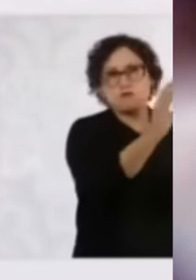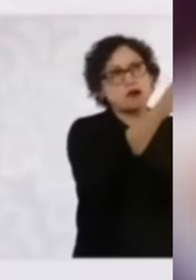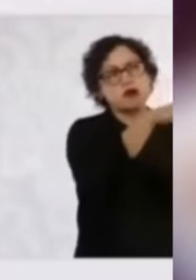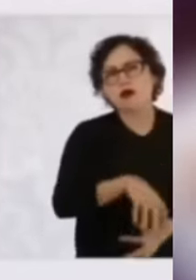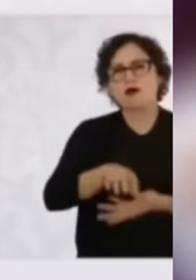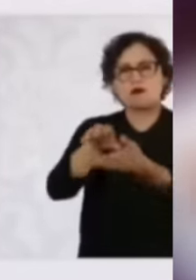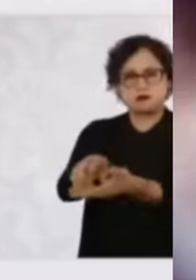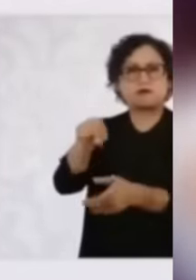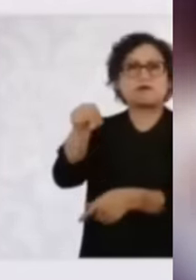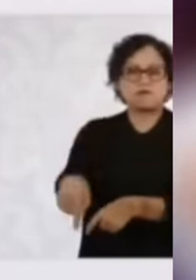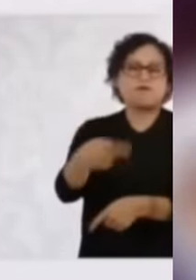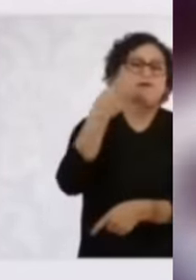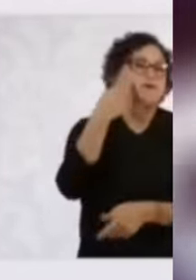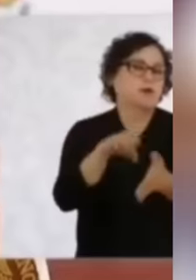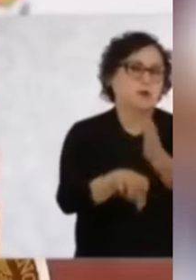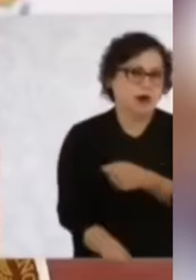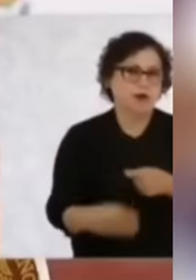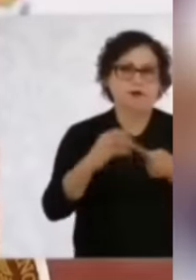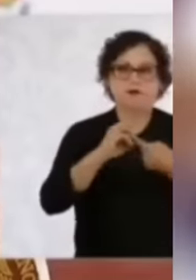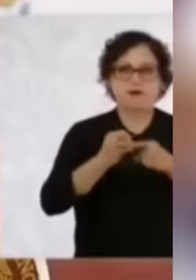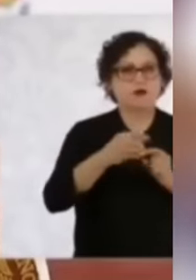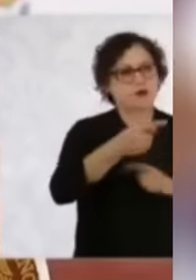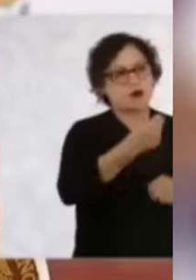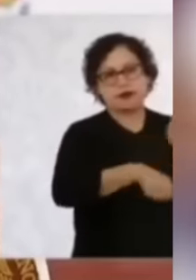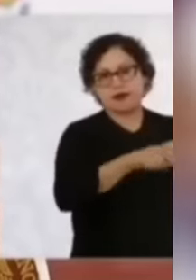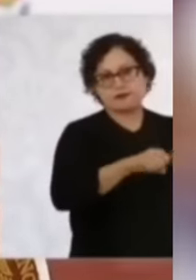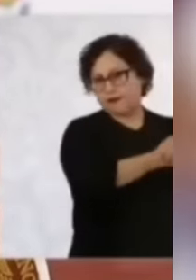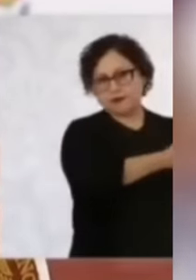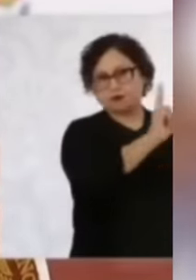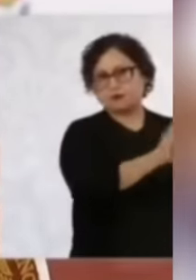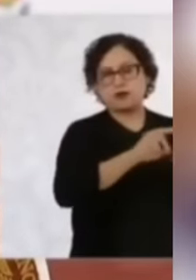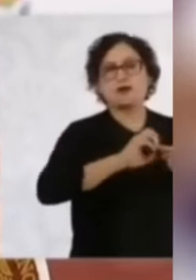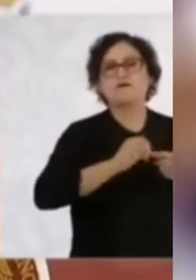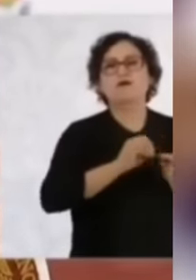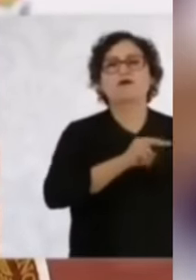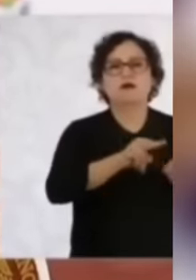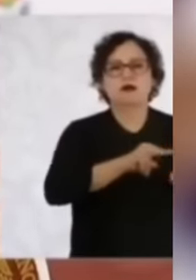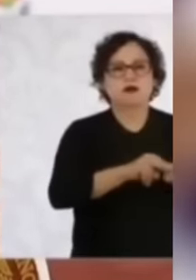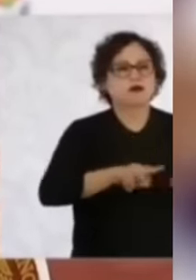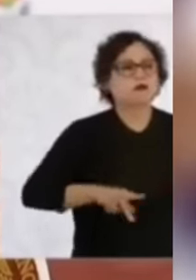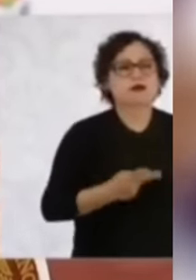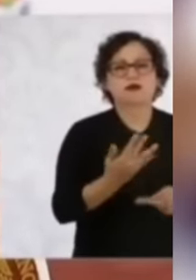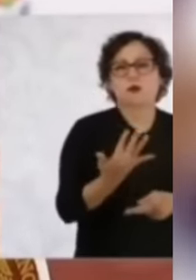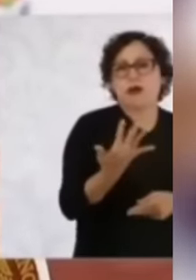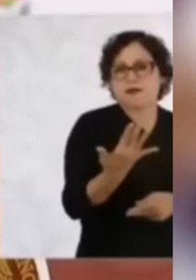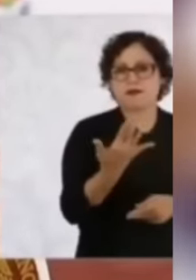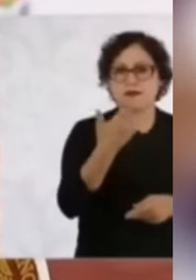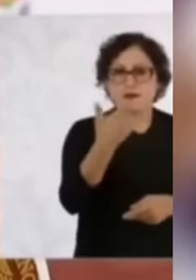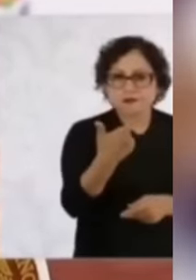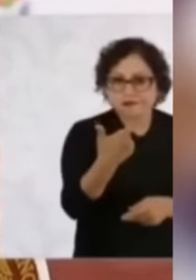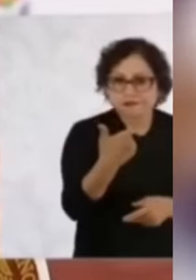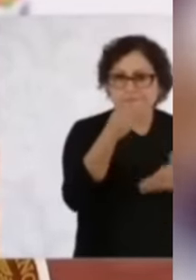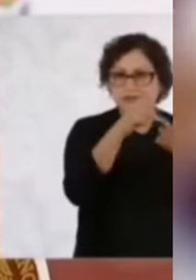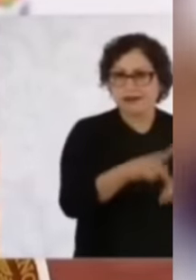Y en vez de que el frijol, por ejemplo, ahora en una tienda de autoservicio, el frijol negro está sobre 55 pesos del kilo. Entonces,